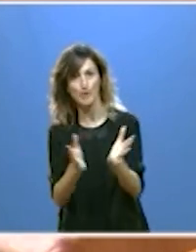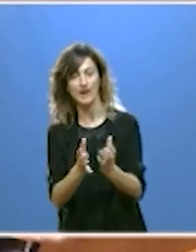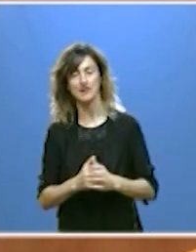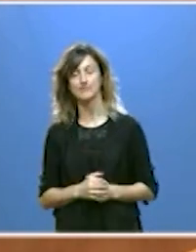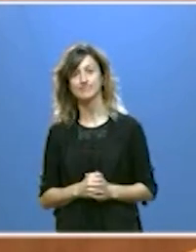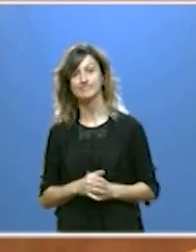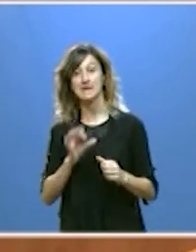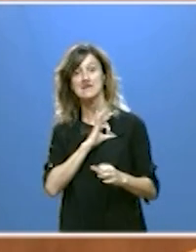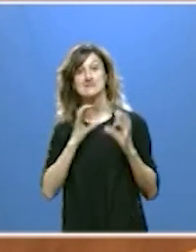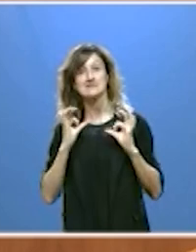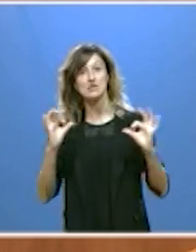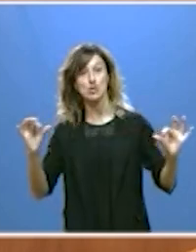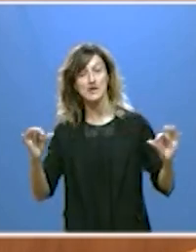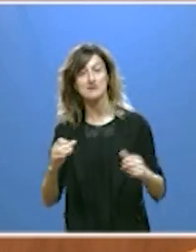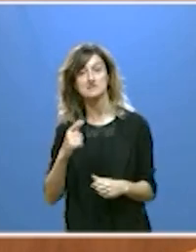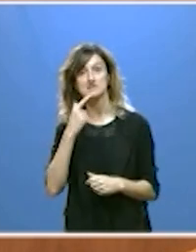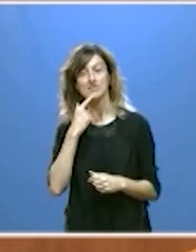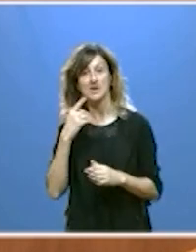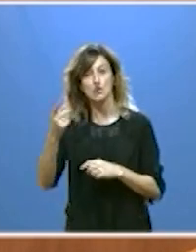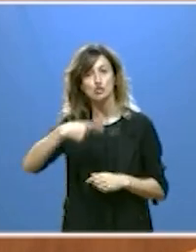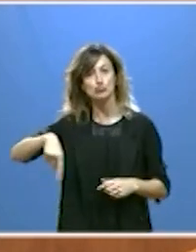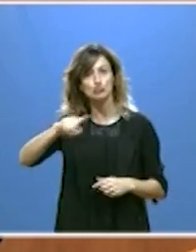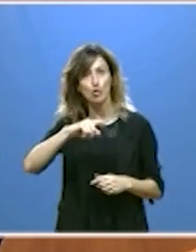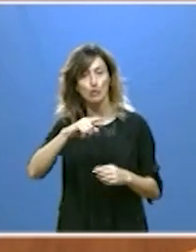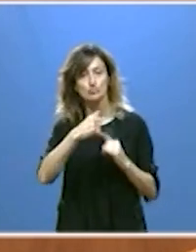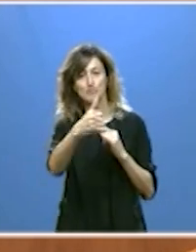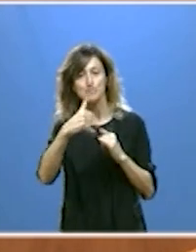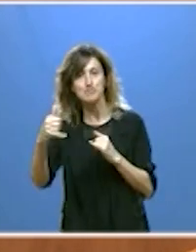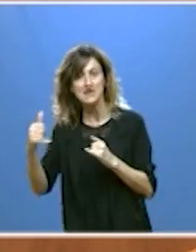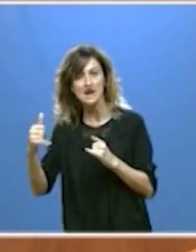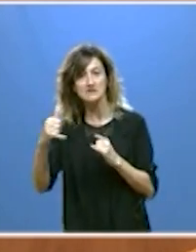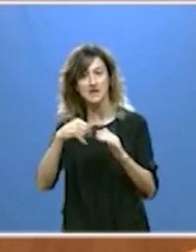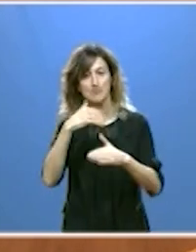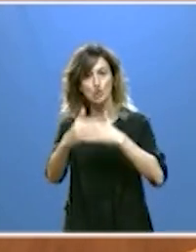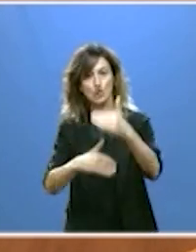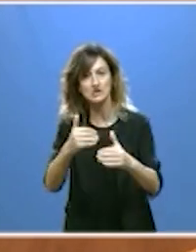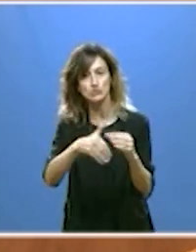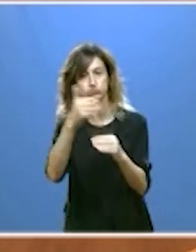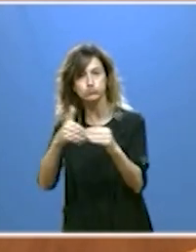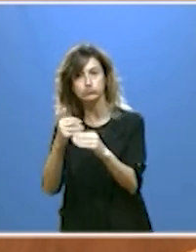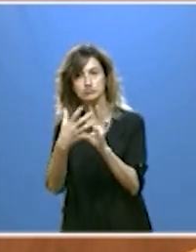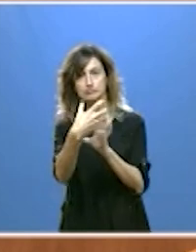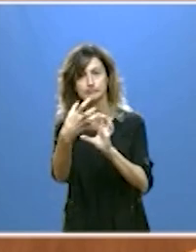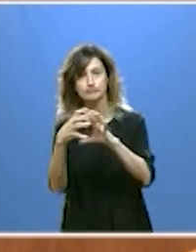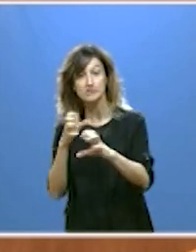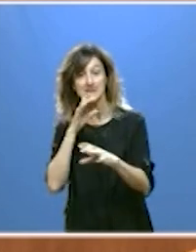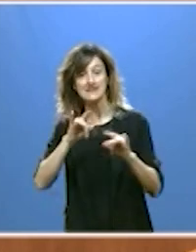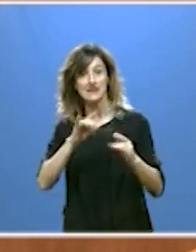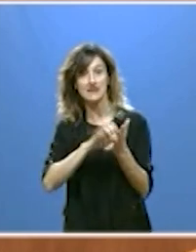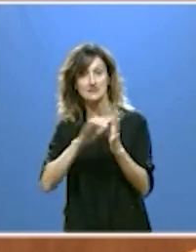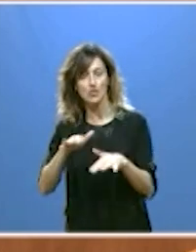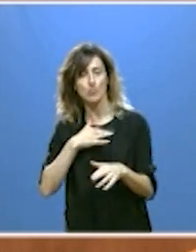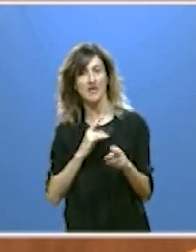señorías les propongo desarrollar entre todos las nuevas vías de progreso y modernización para que nuestra tierra pueda